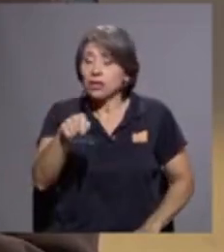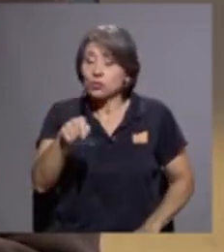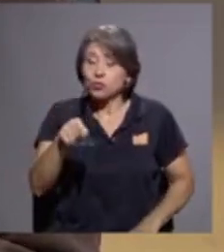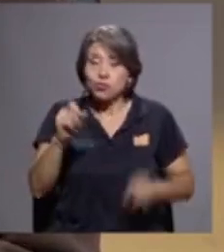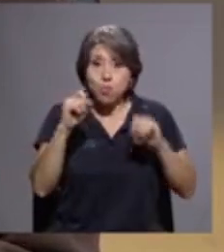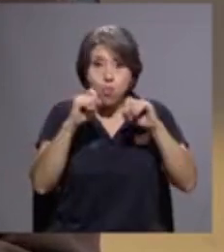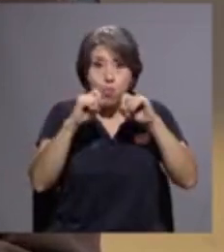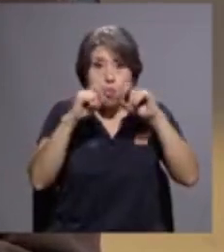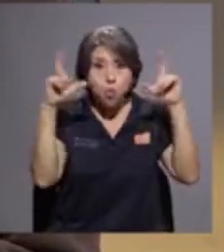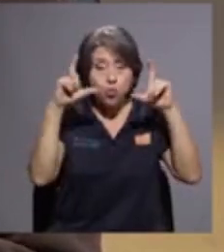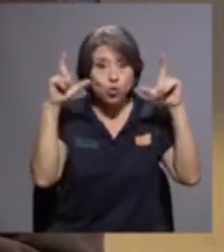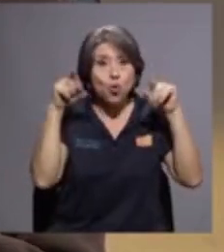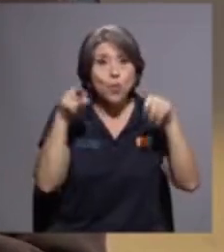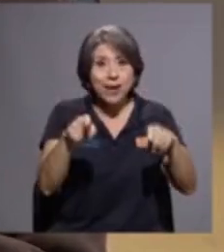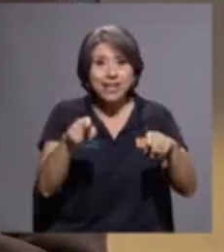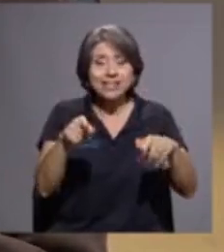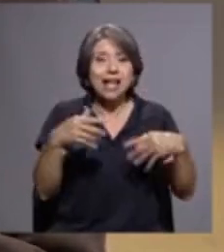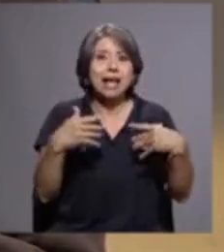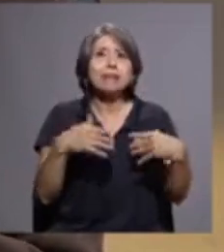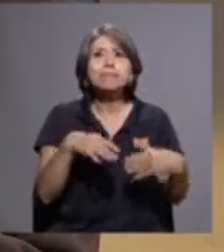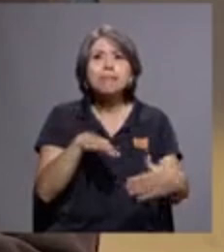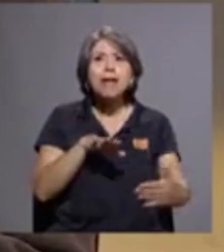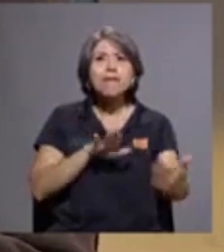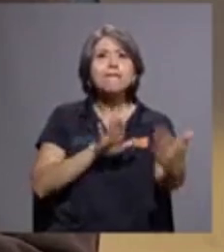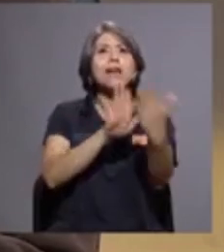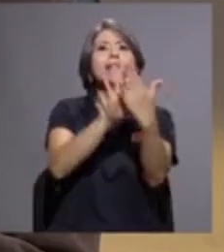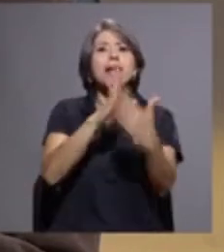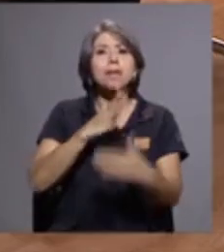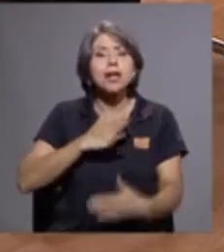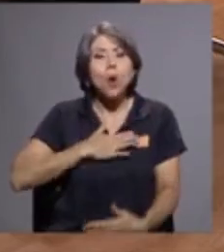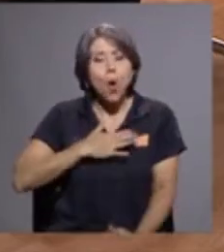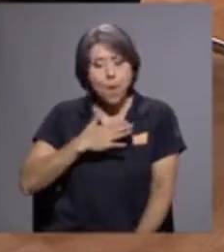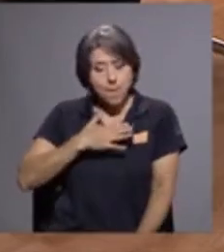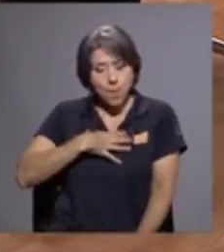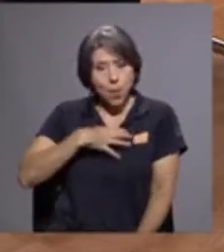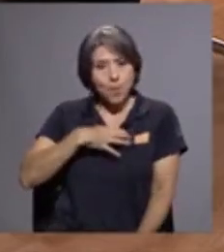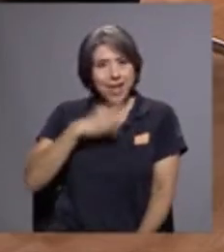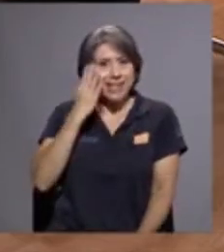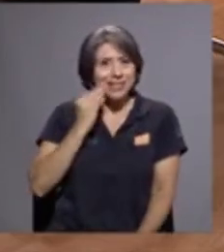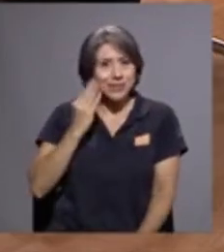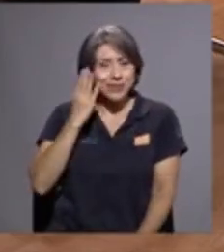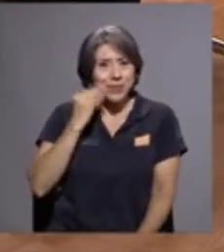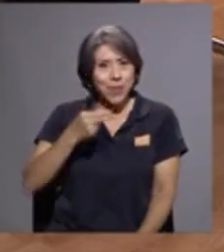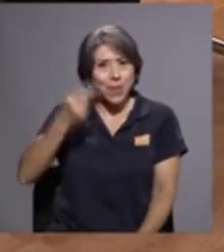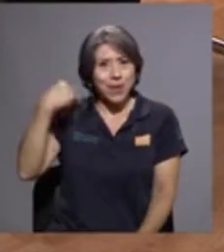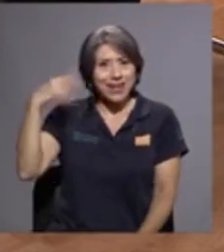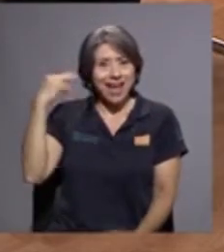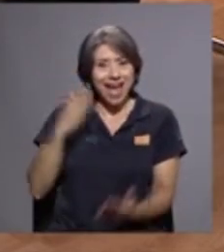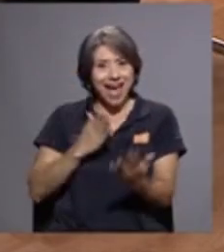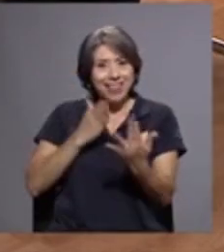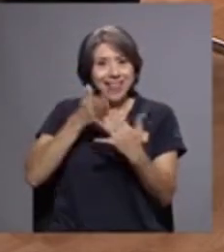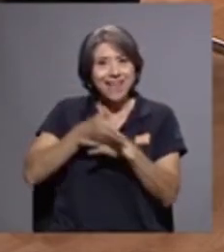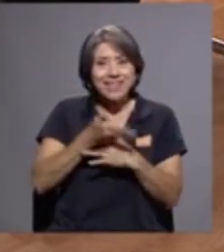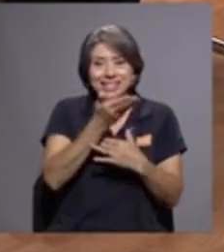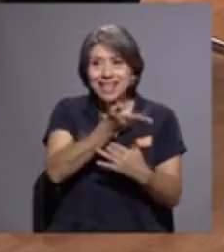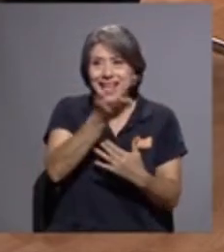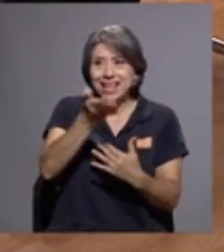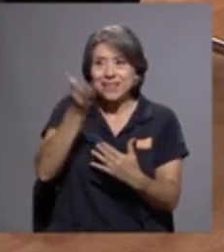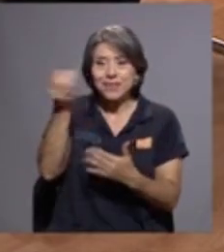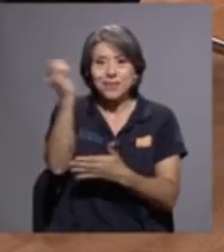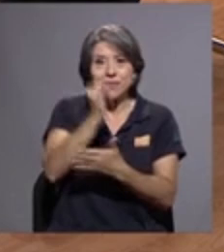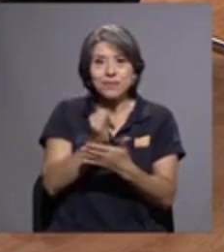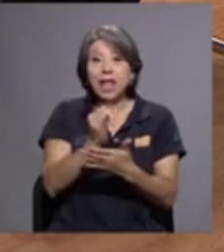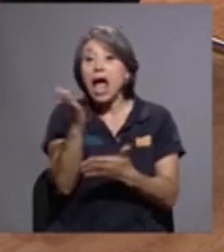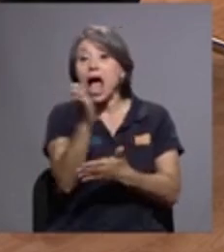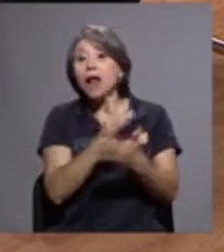sorpresa enfrentarme con mi propia historia a través de estos paisajes y estas imágenes hay unas